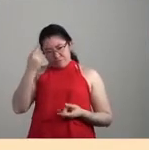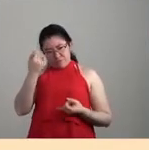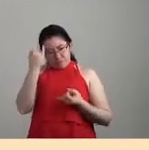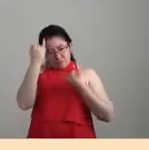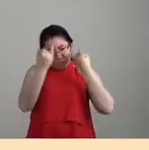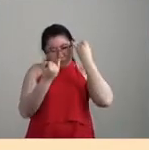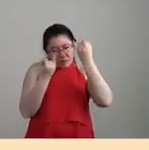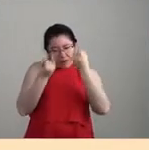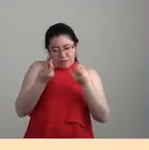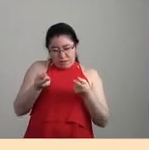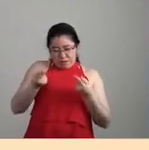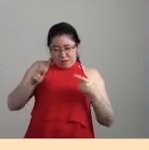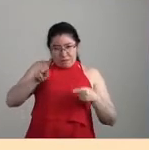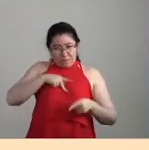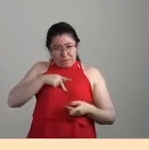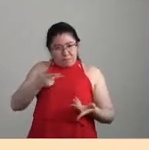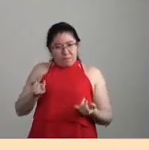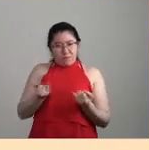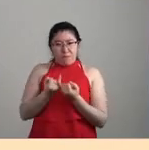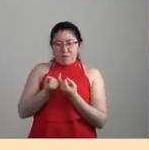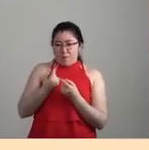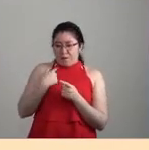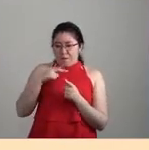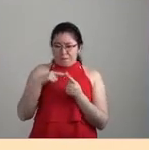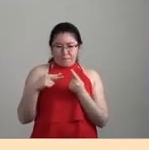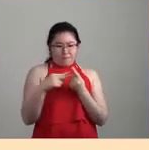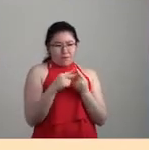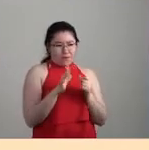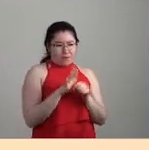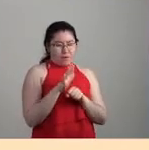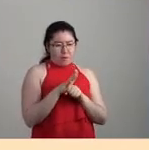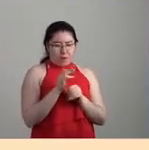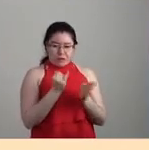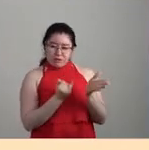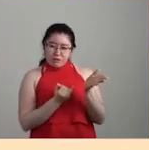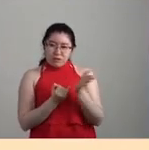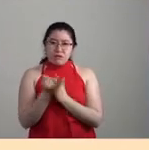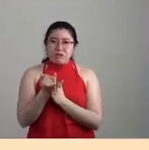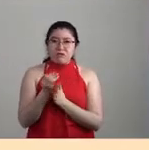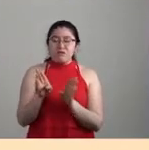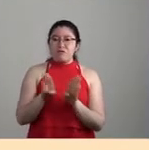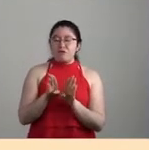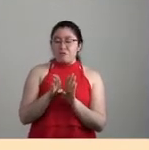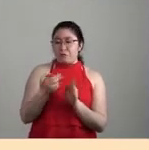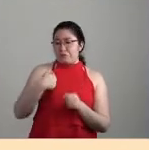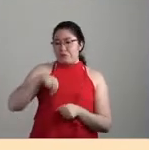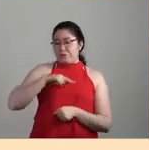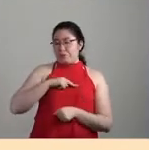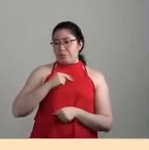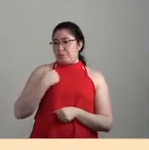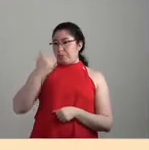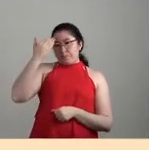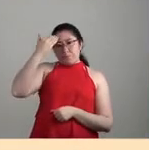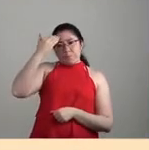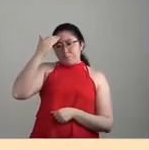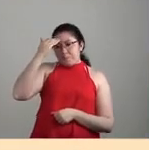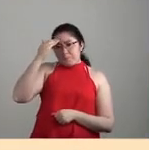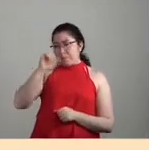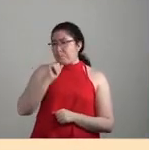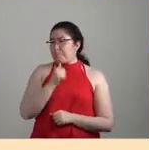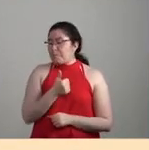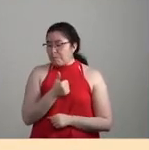nuestra propia percepción en términos de una escisión, ¿no?, de no pensarnos, no sentirnos, no sabernos, no situarnos como